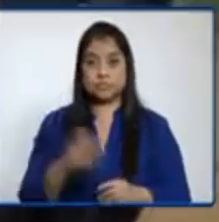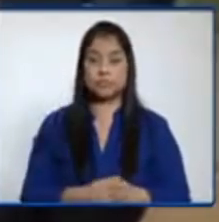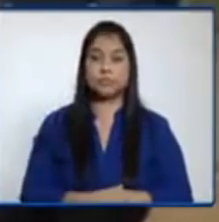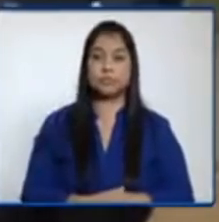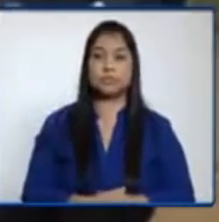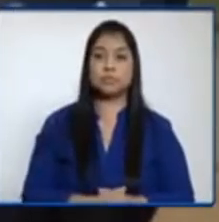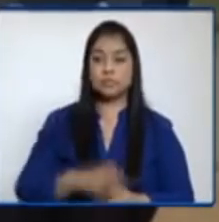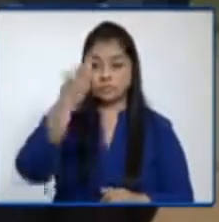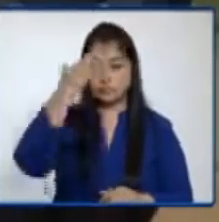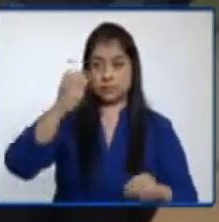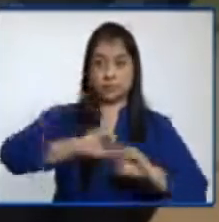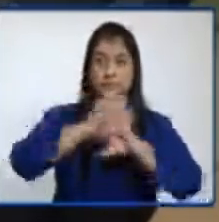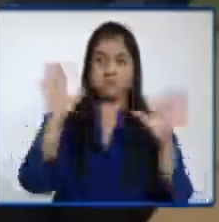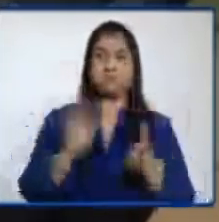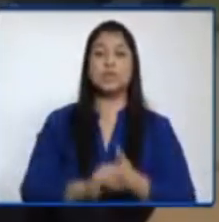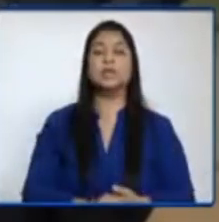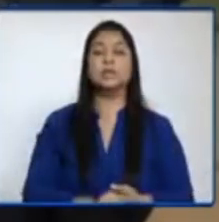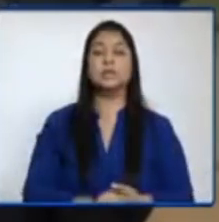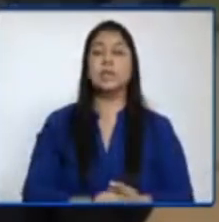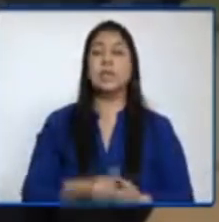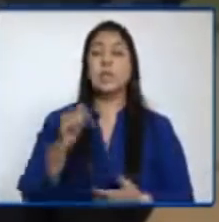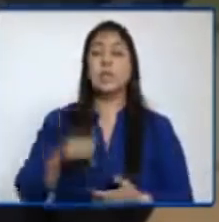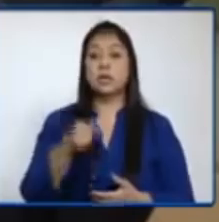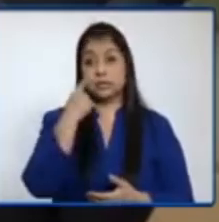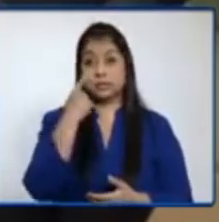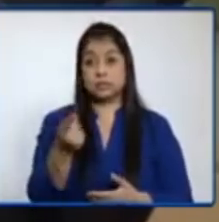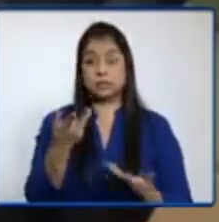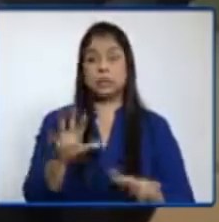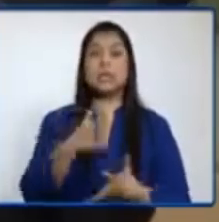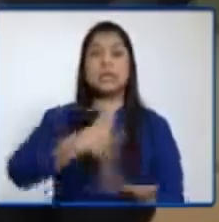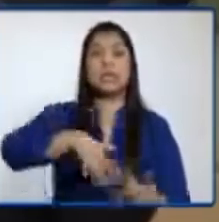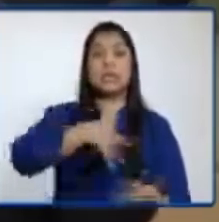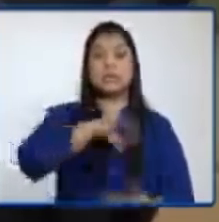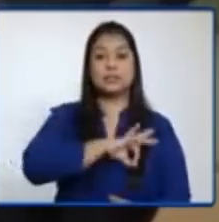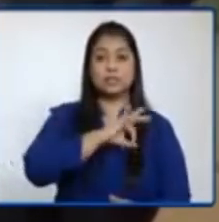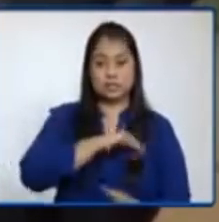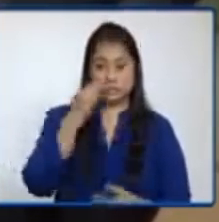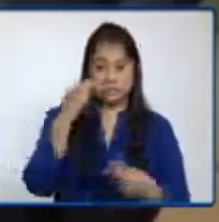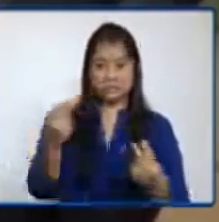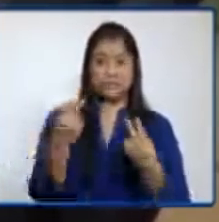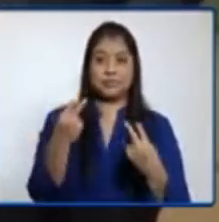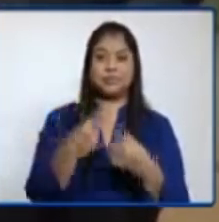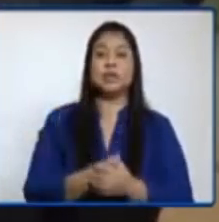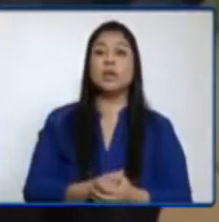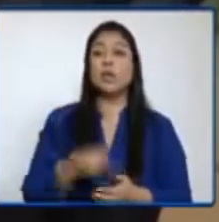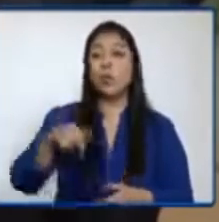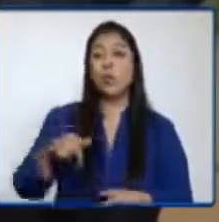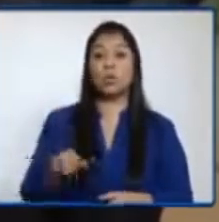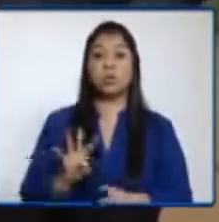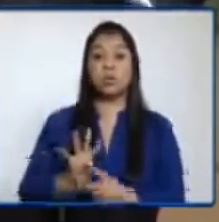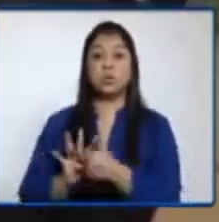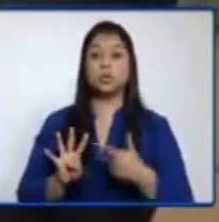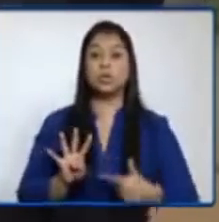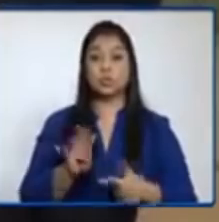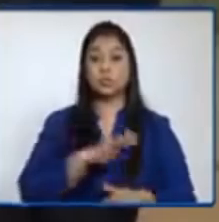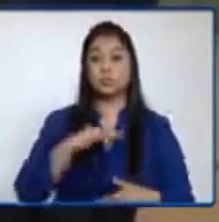Muy buen día, señores periodistas, a quienes nos siguen en las redes sociales, hoy estamos los cuatro ministros